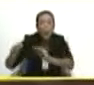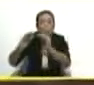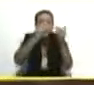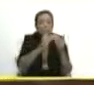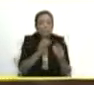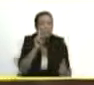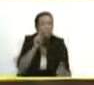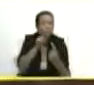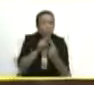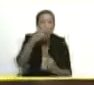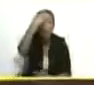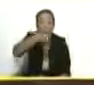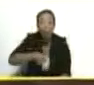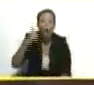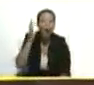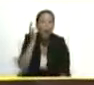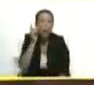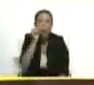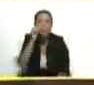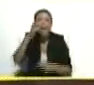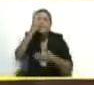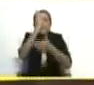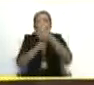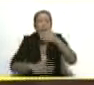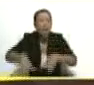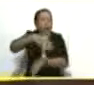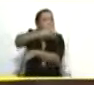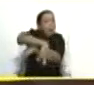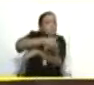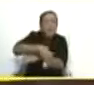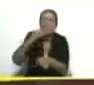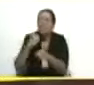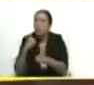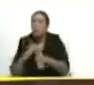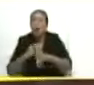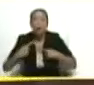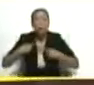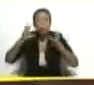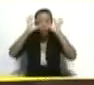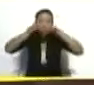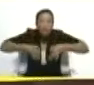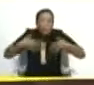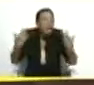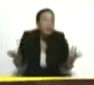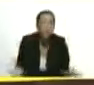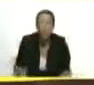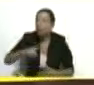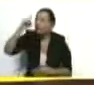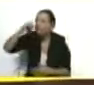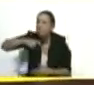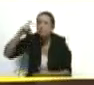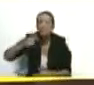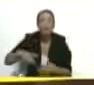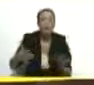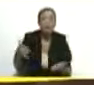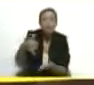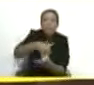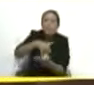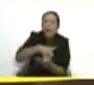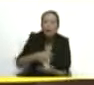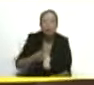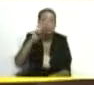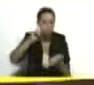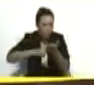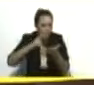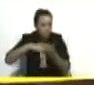Conectarnos con el hombre y la mujer de a pie, con sus expectativas, con sus necesidades, con sus